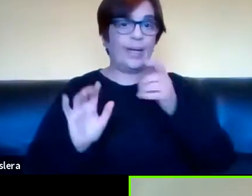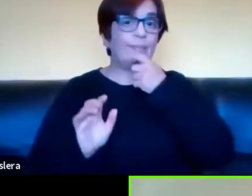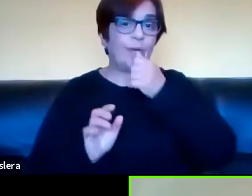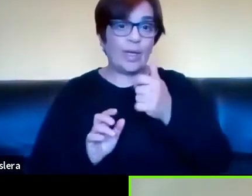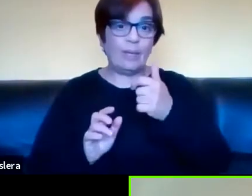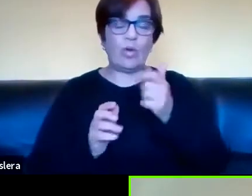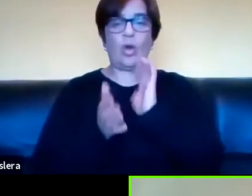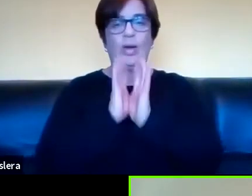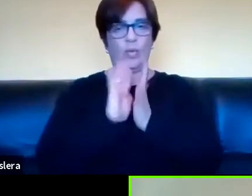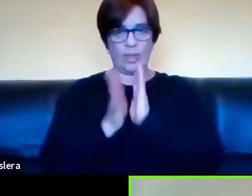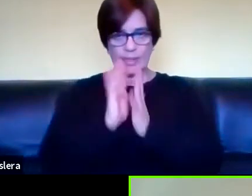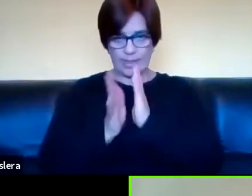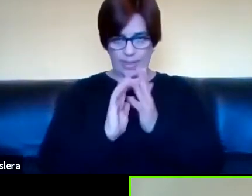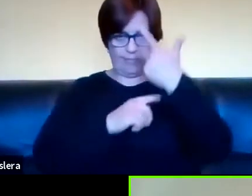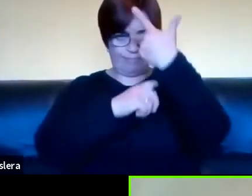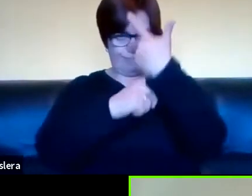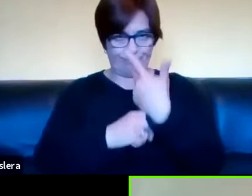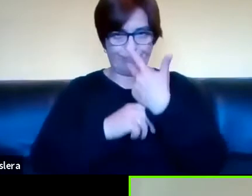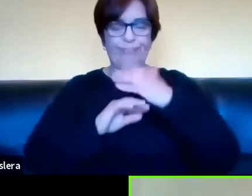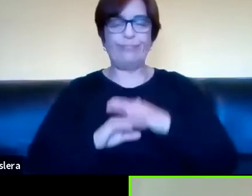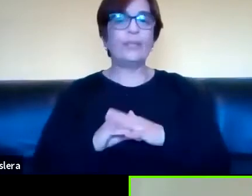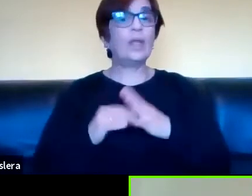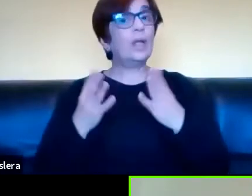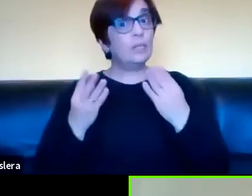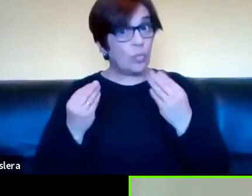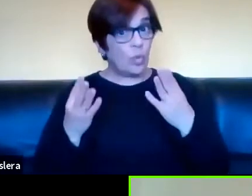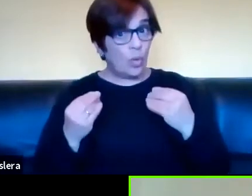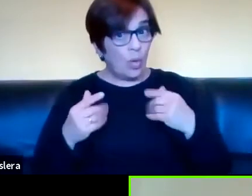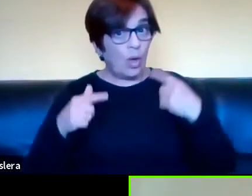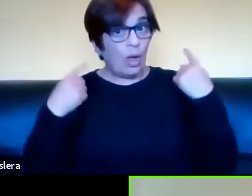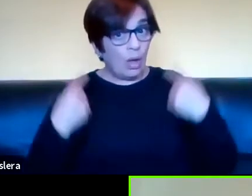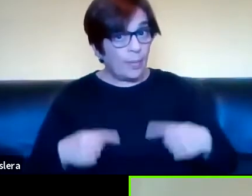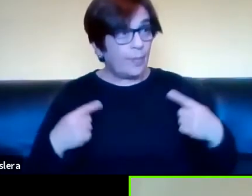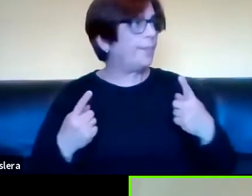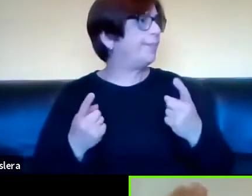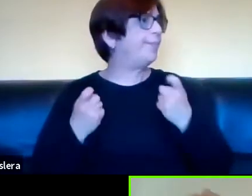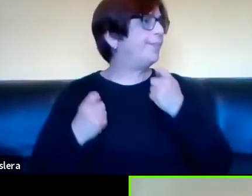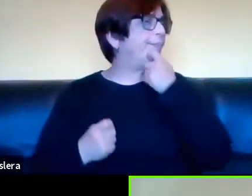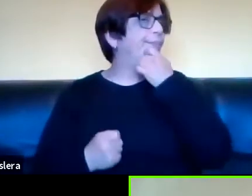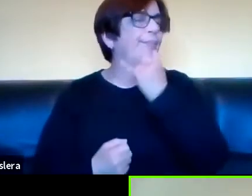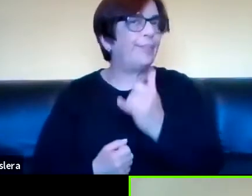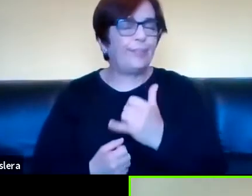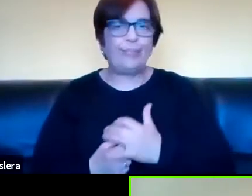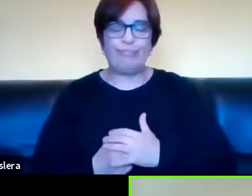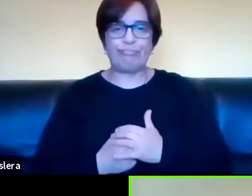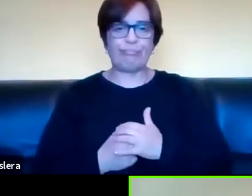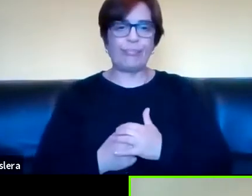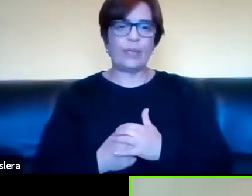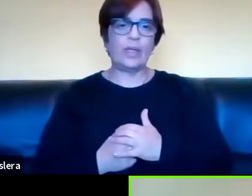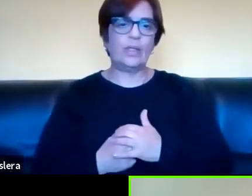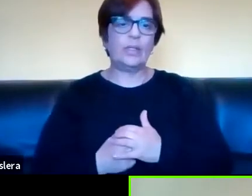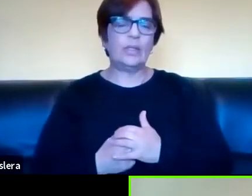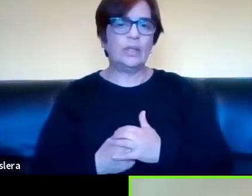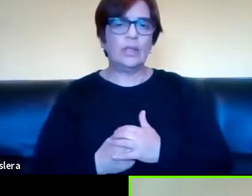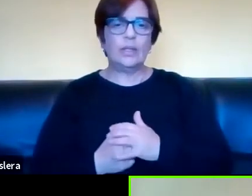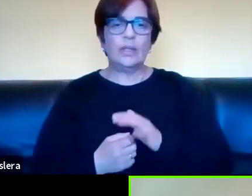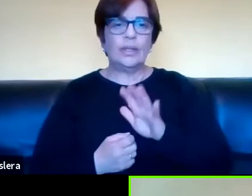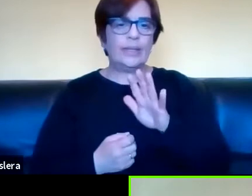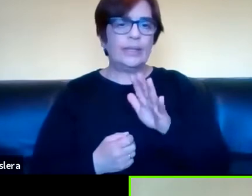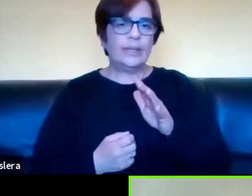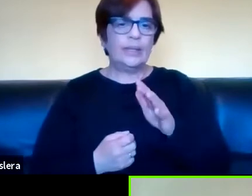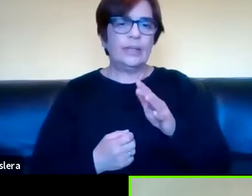videos en lengua de señas que muchas veces se necesita por ejemplo mantener un un